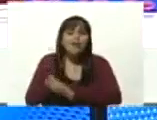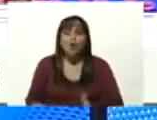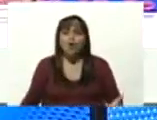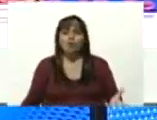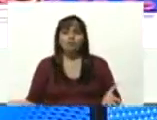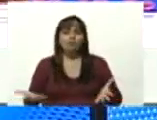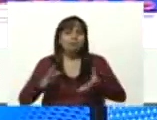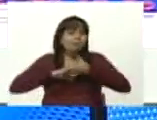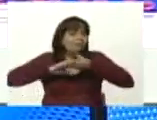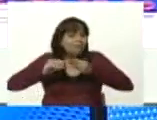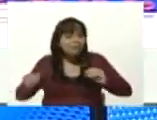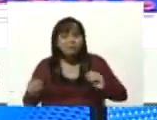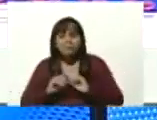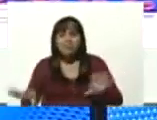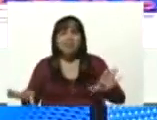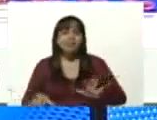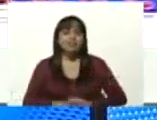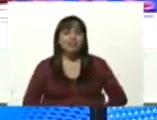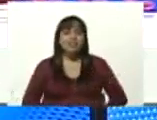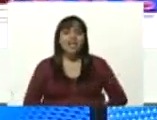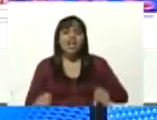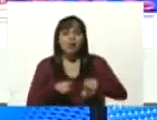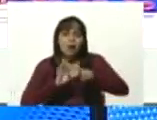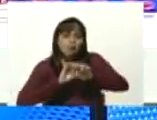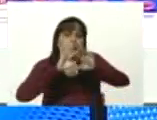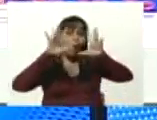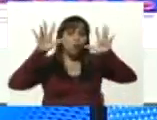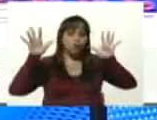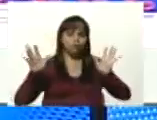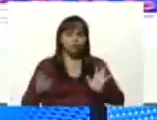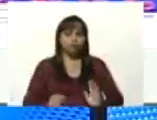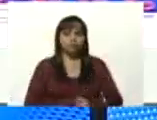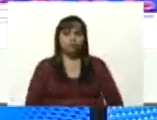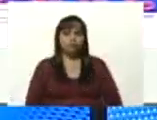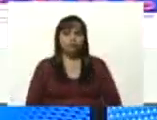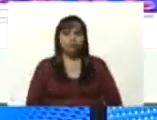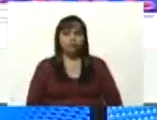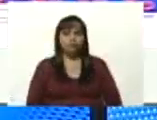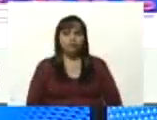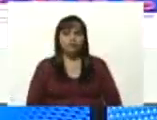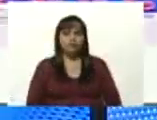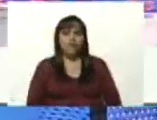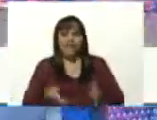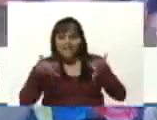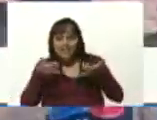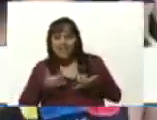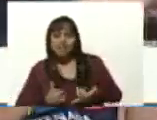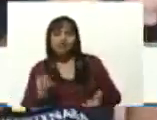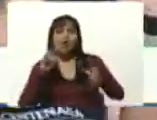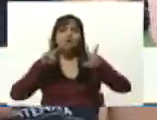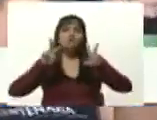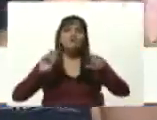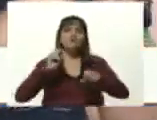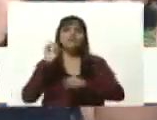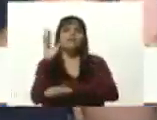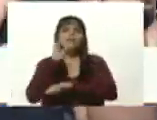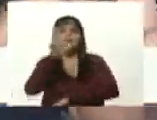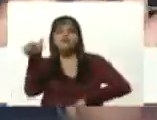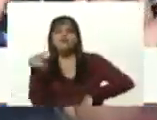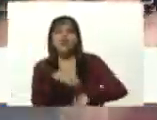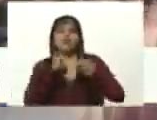desapareció es polvo cósmico nació una nueva asamblea nacional poderosa